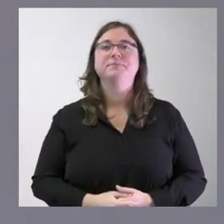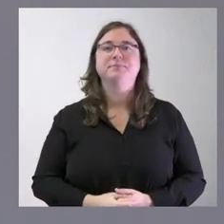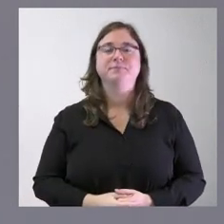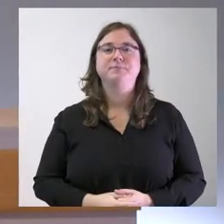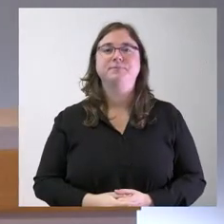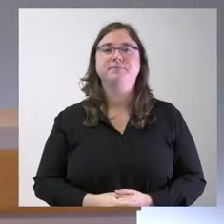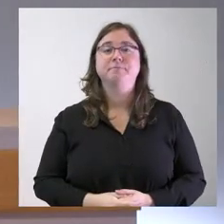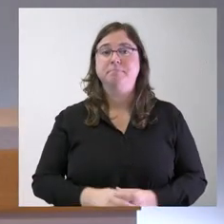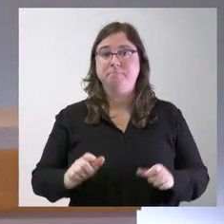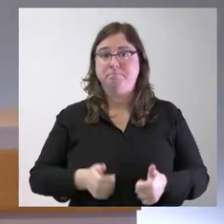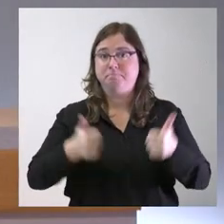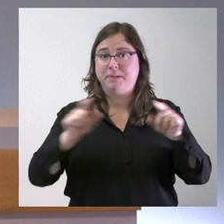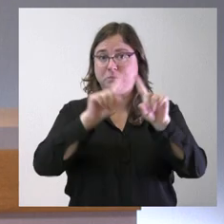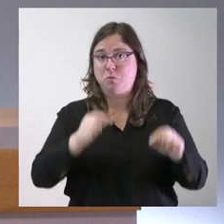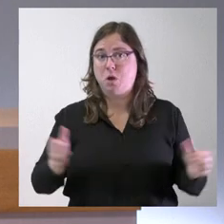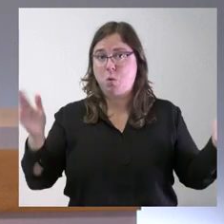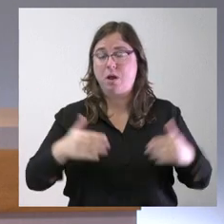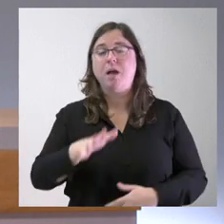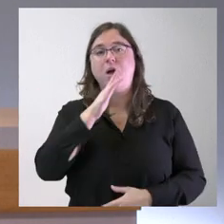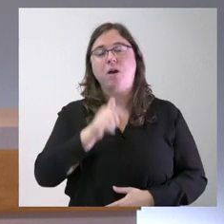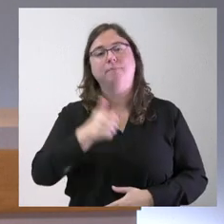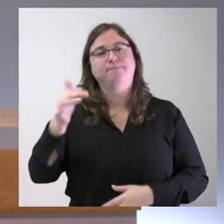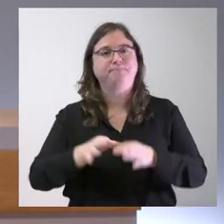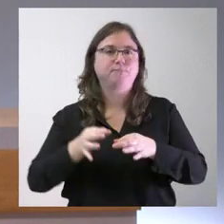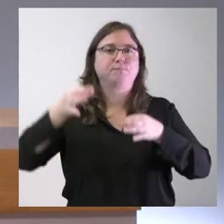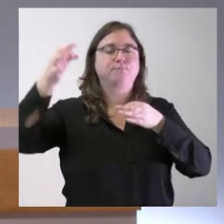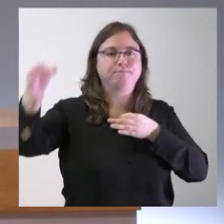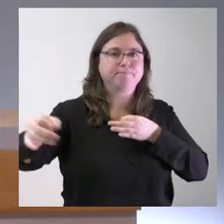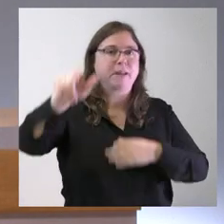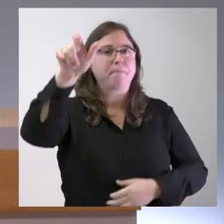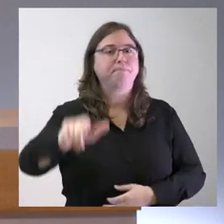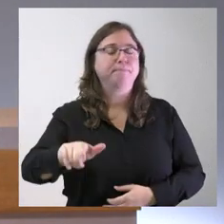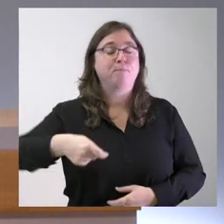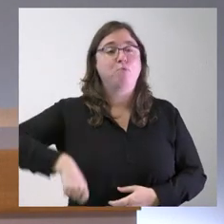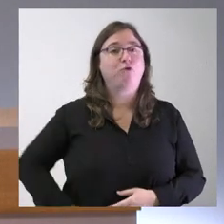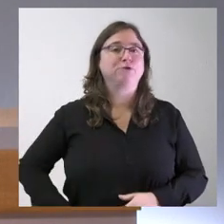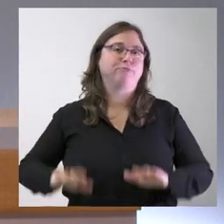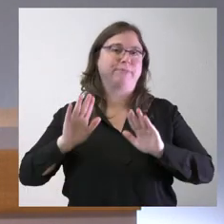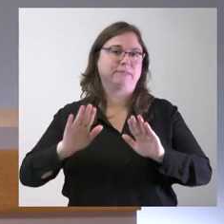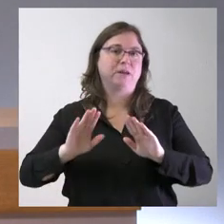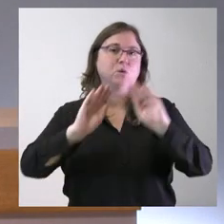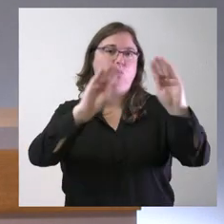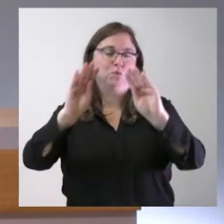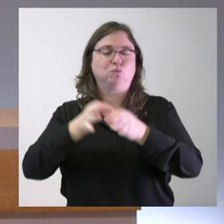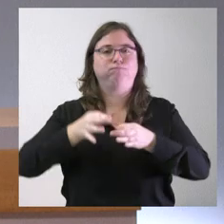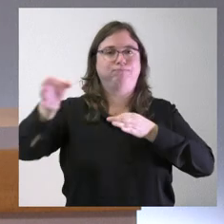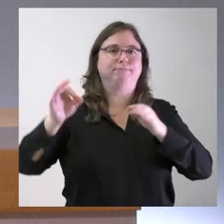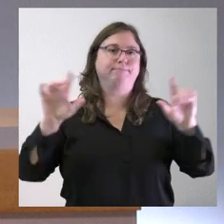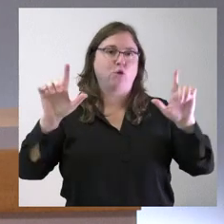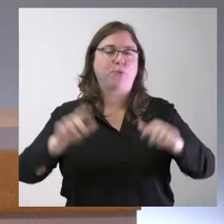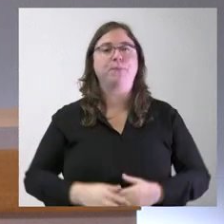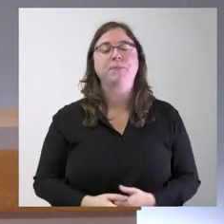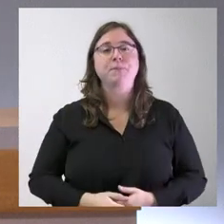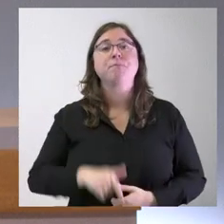si no hay más preguntas en la sala vamos a abrir como siempre un turno con los profesionales que nos siguen de forma telemática hoy vamos